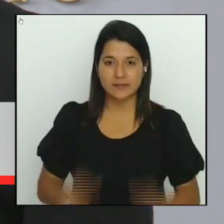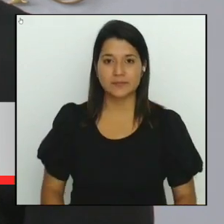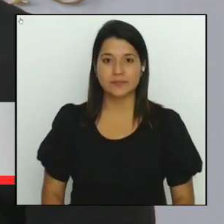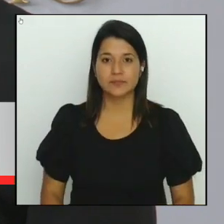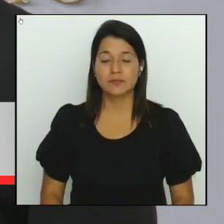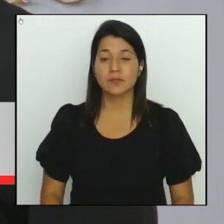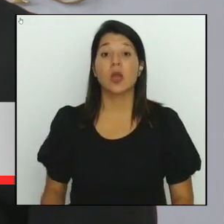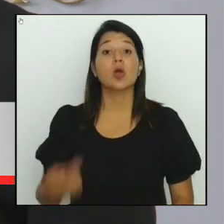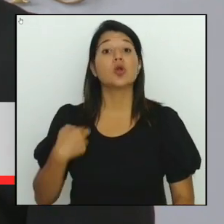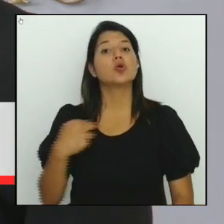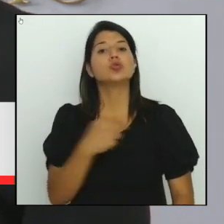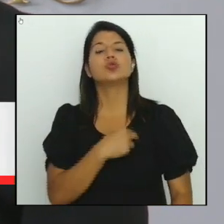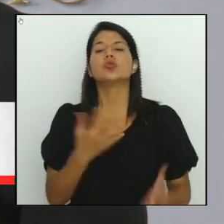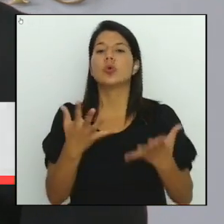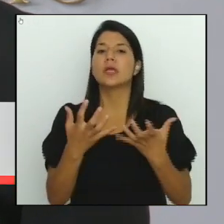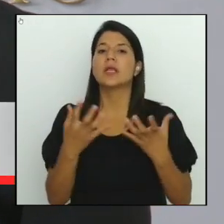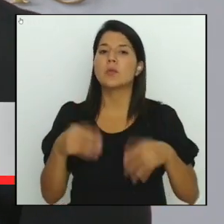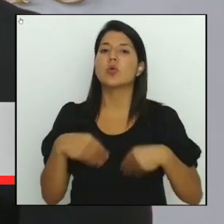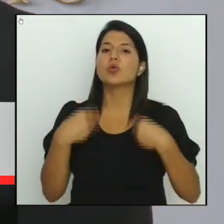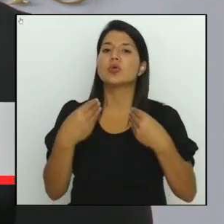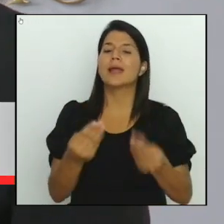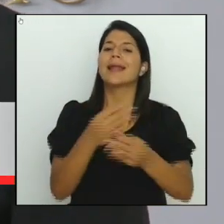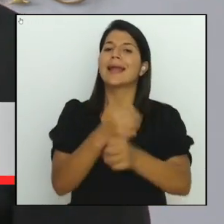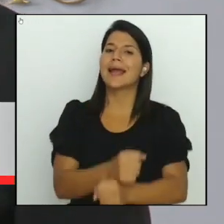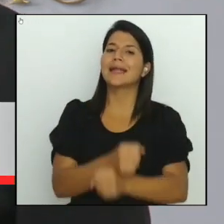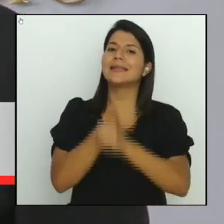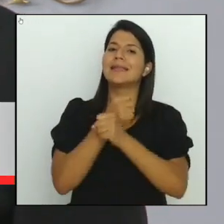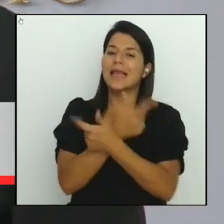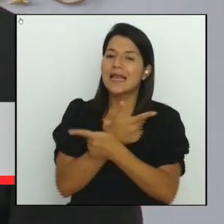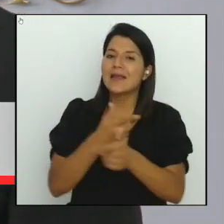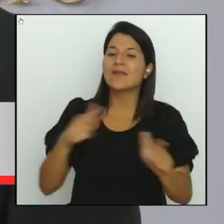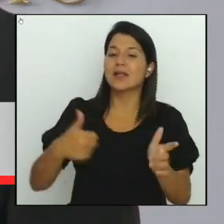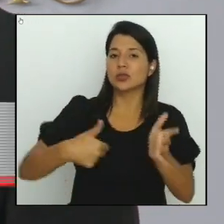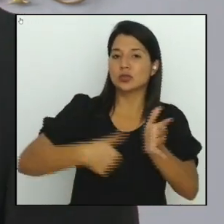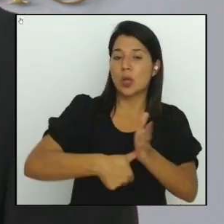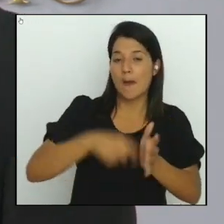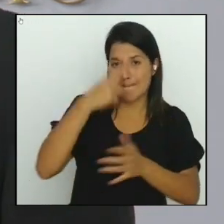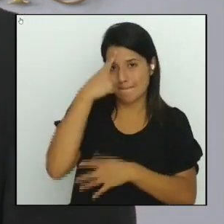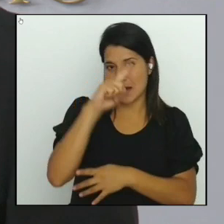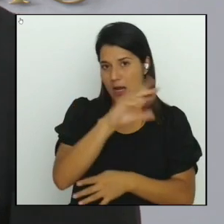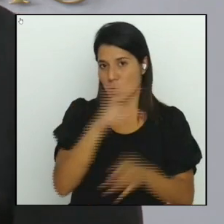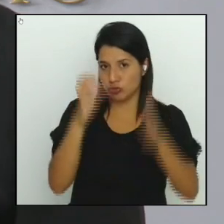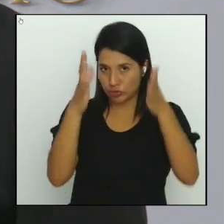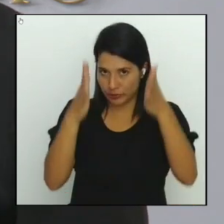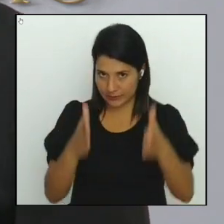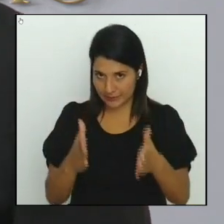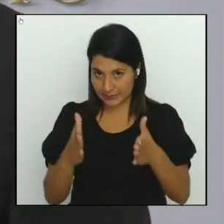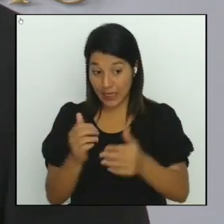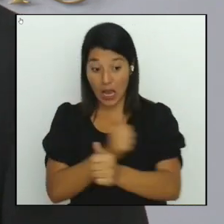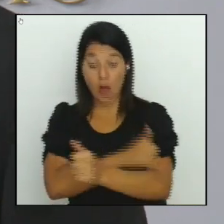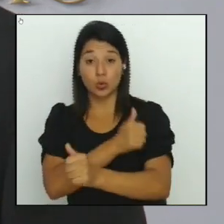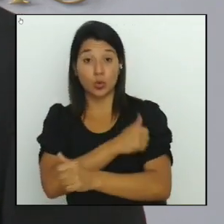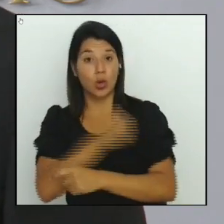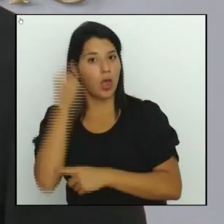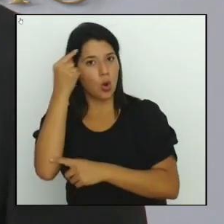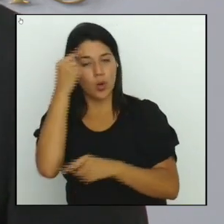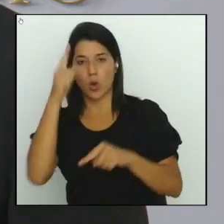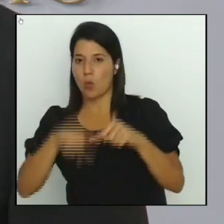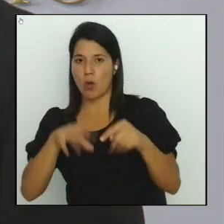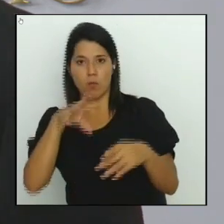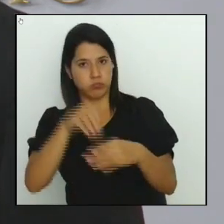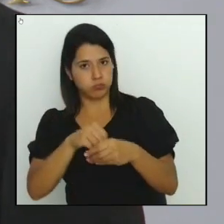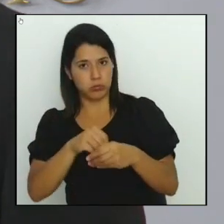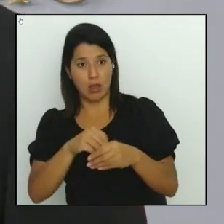libertad del sufragio de los costarricenses es la imparcialidad de las autoridades de gobierno. Es fundamental que las autoridades de gobierno